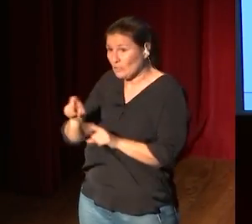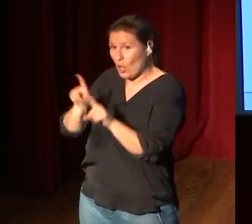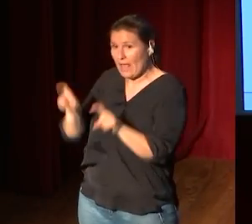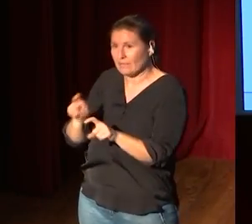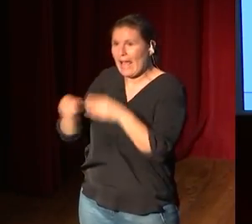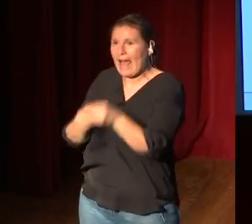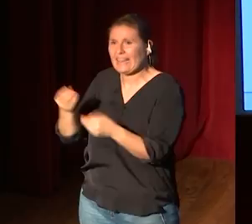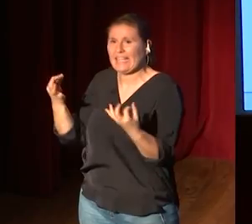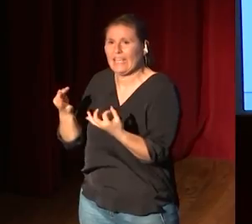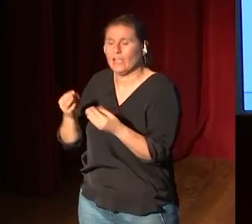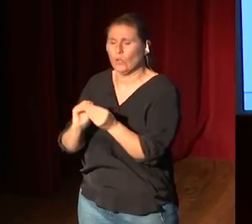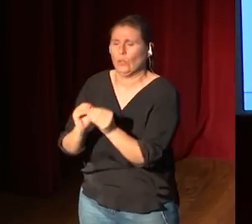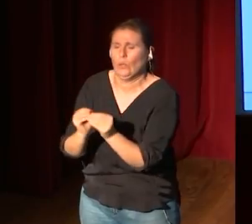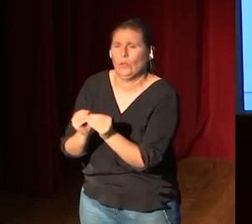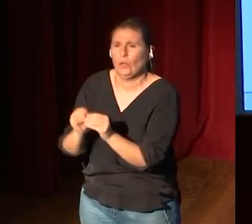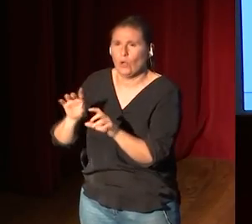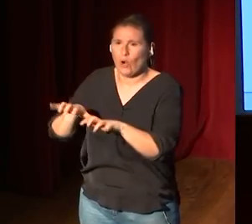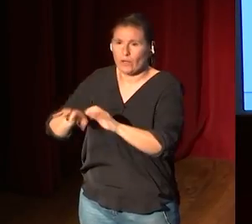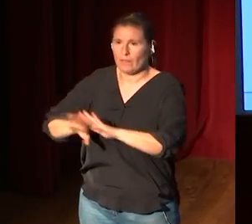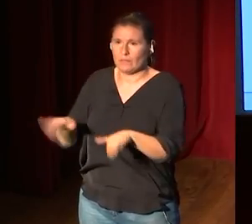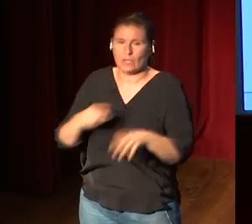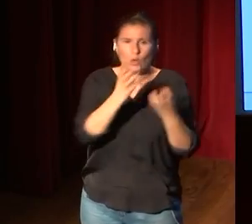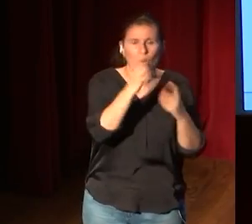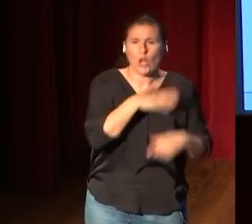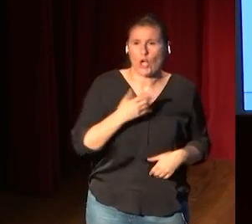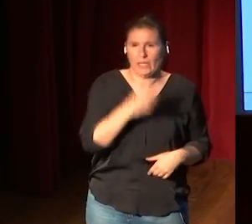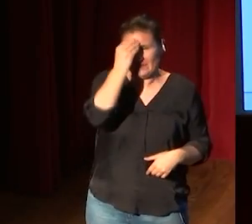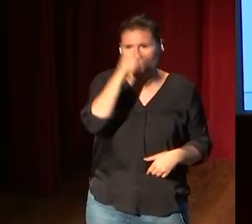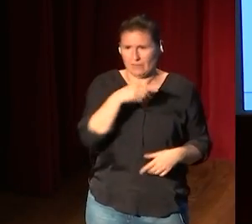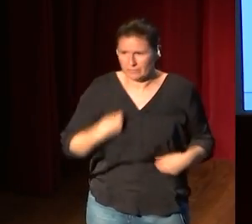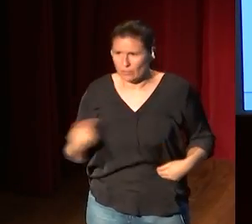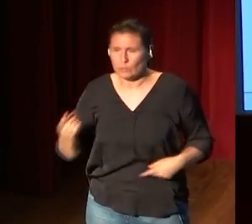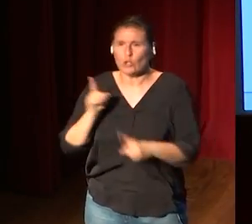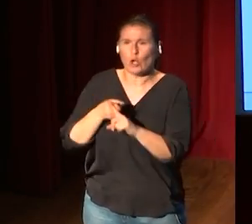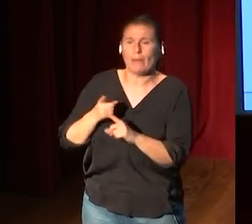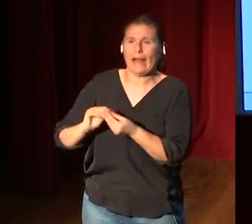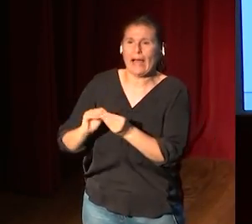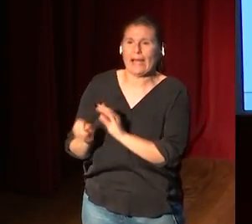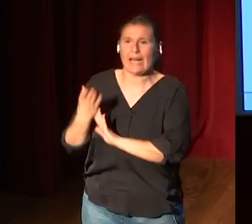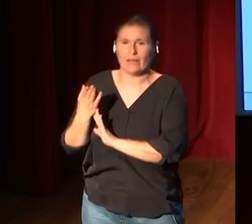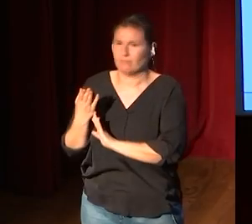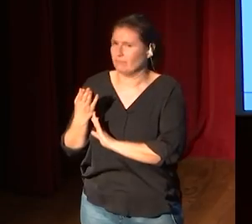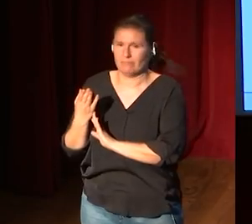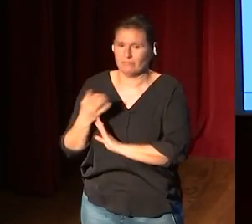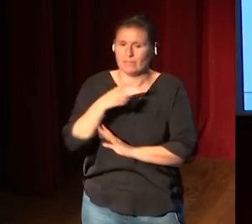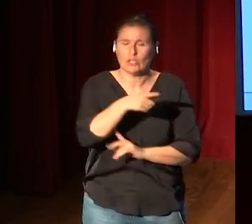arregla el ordenador y eso Google no lo quiere no quiere pensar eso ellos son ingenieros crean ingenio